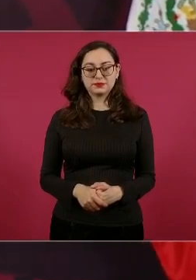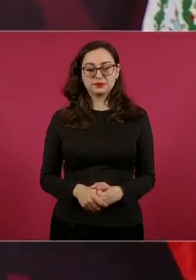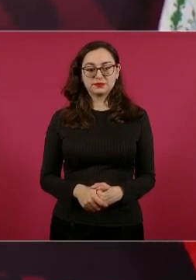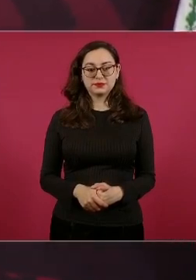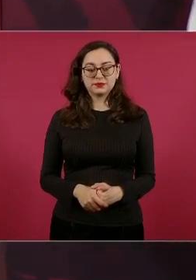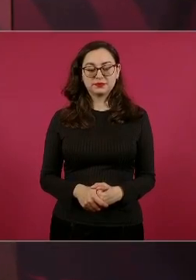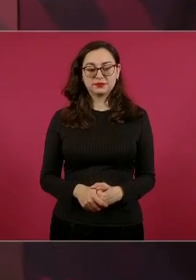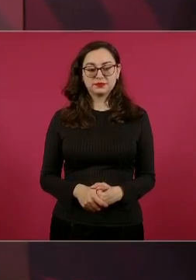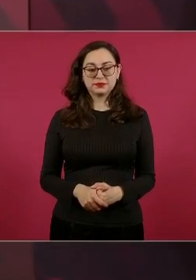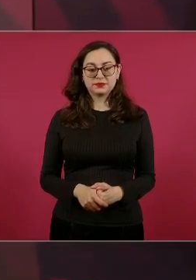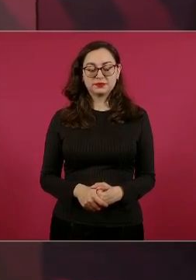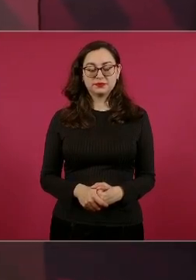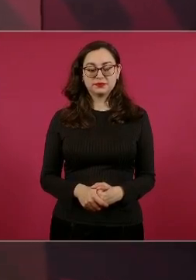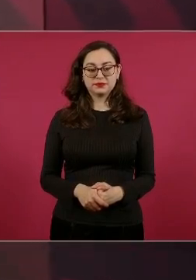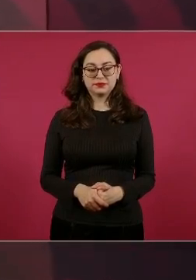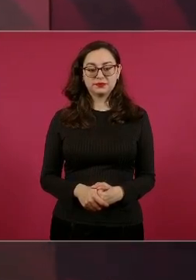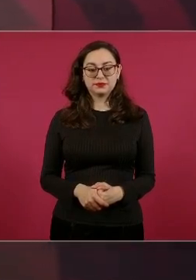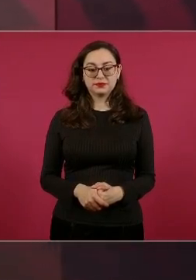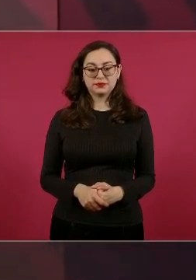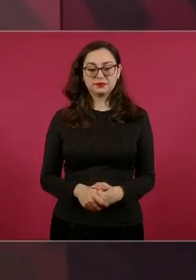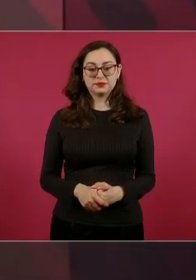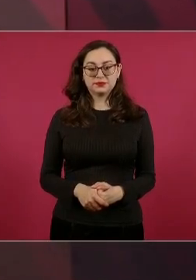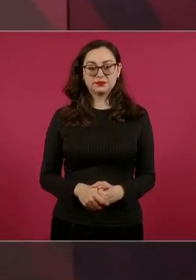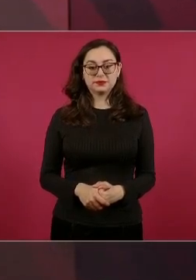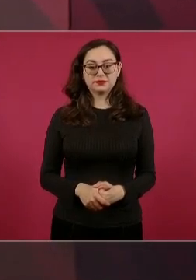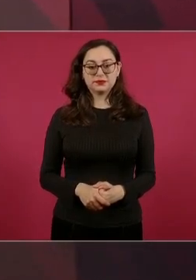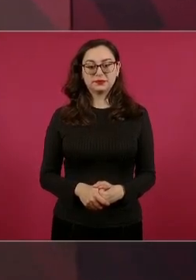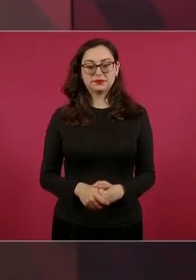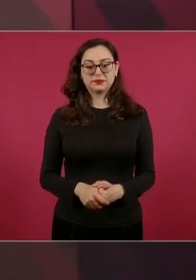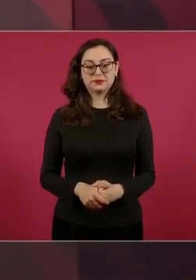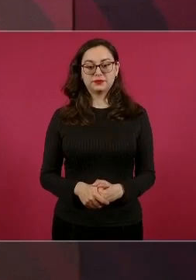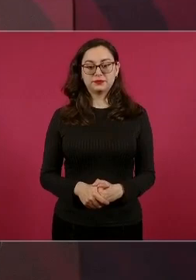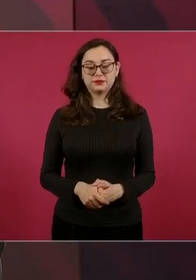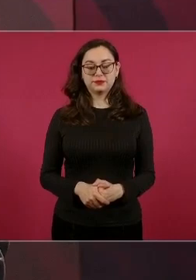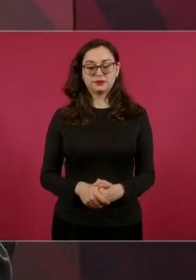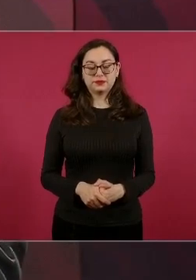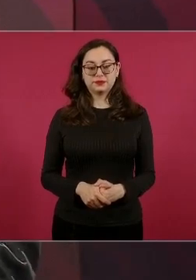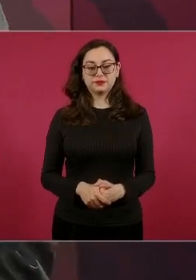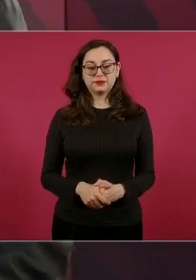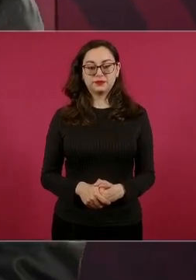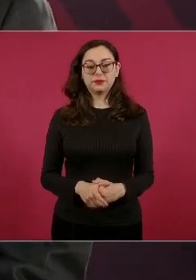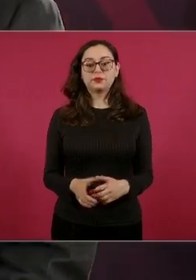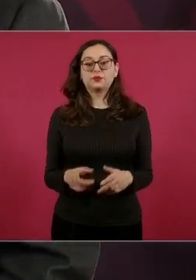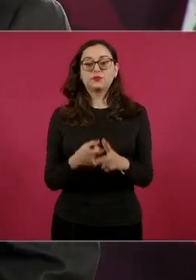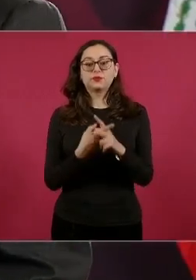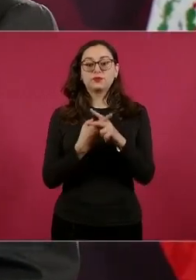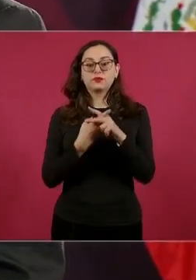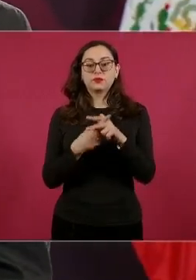con